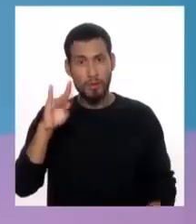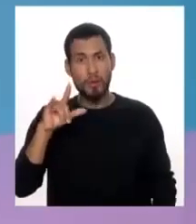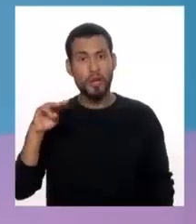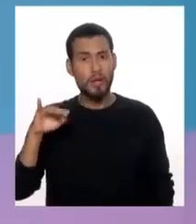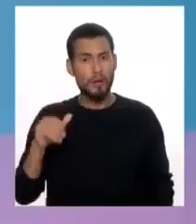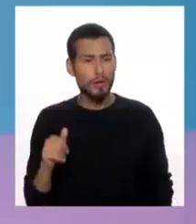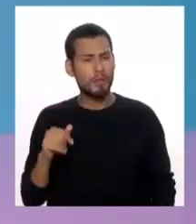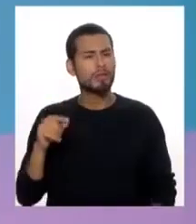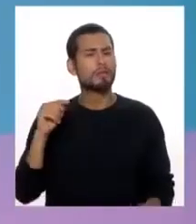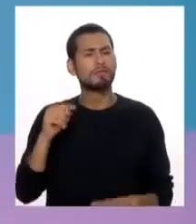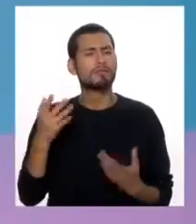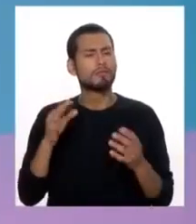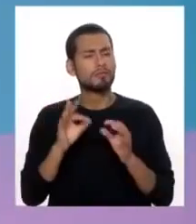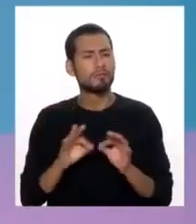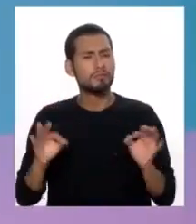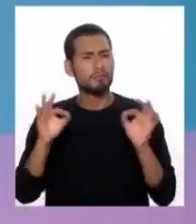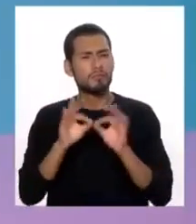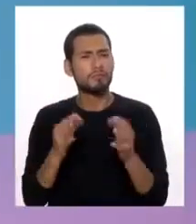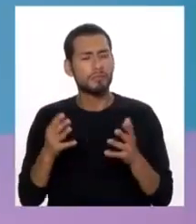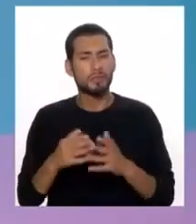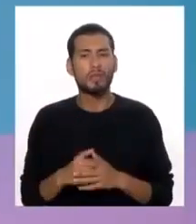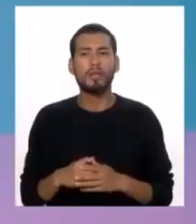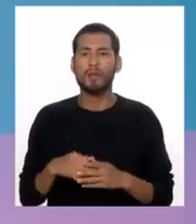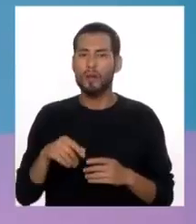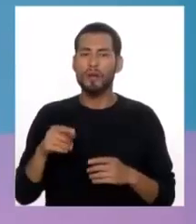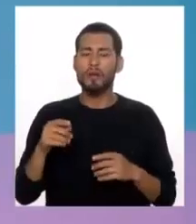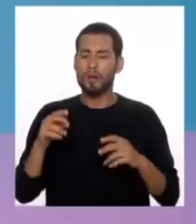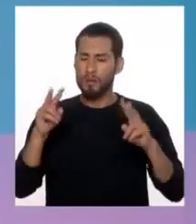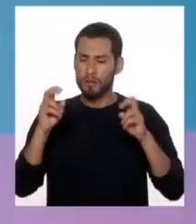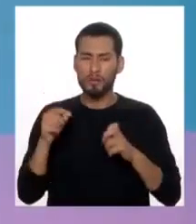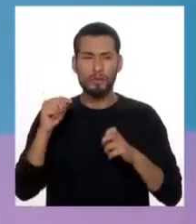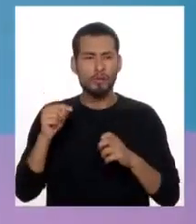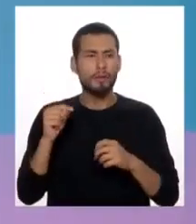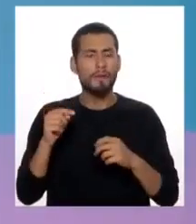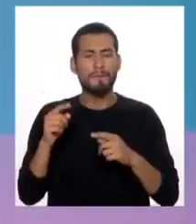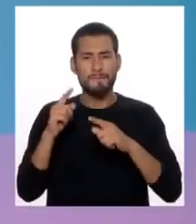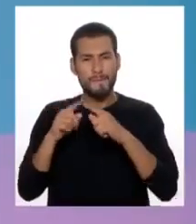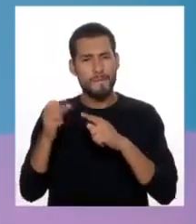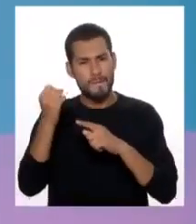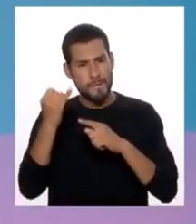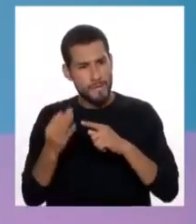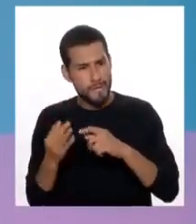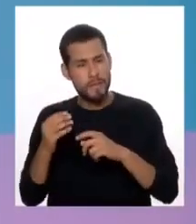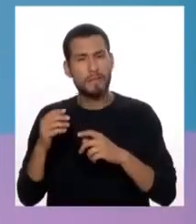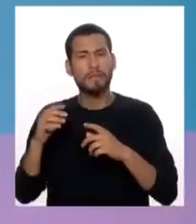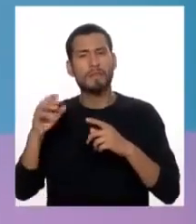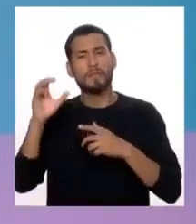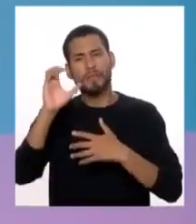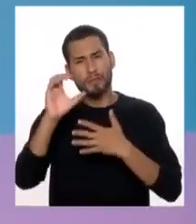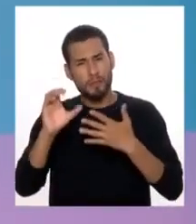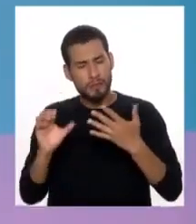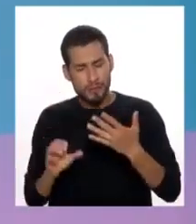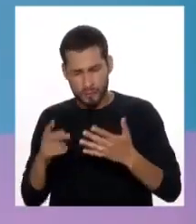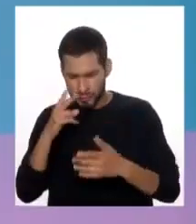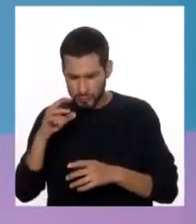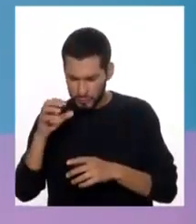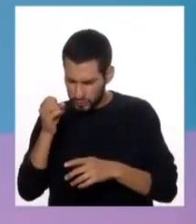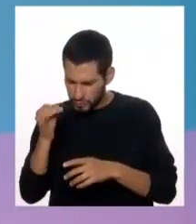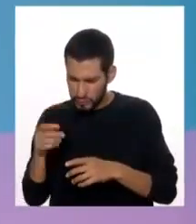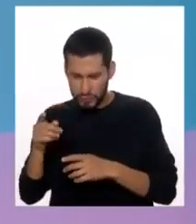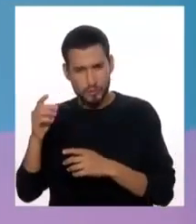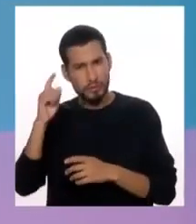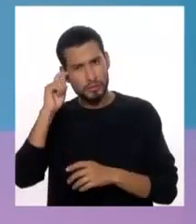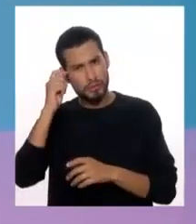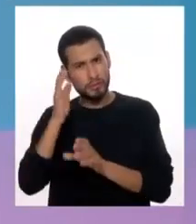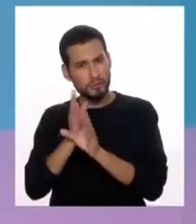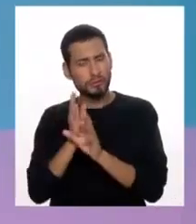es importante tener como base los criterios diagnósticos de las clasificaciones psiquiátricas, porque